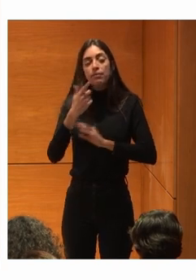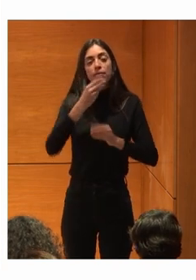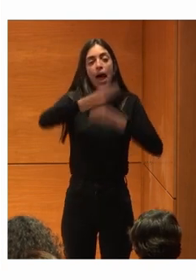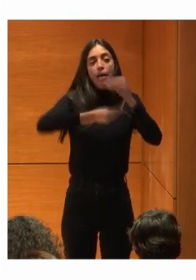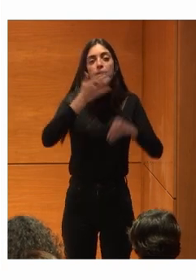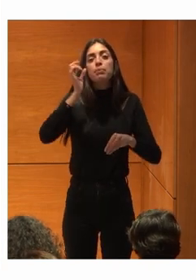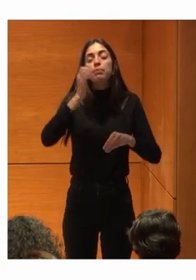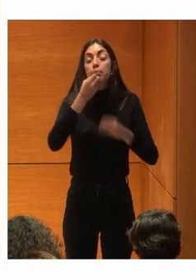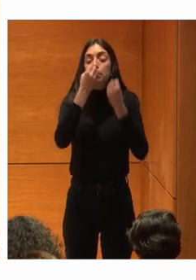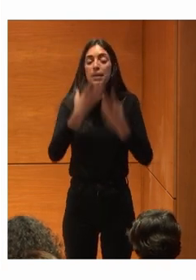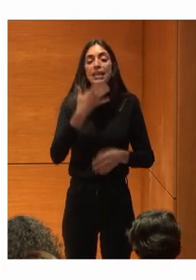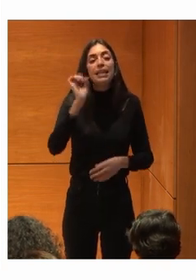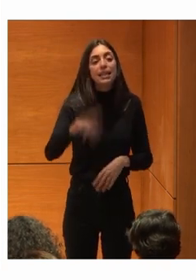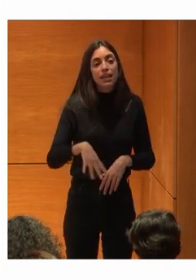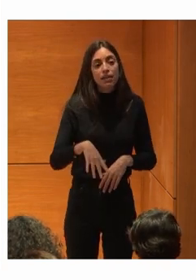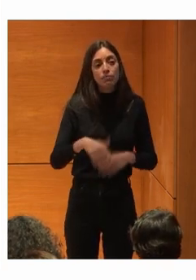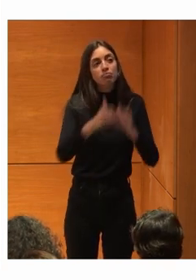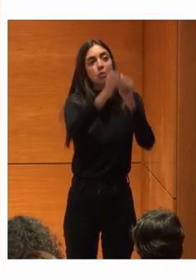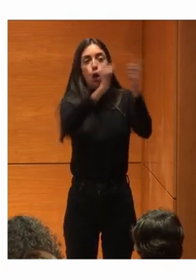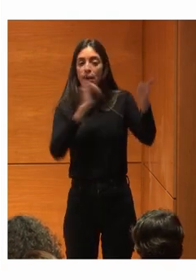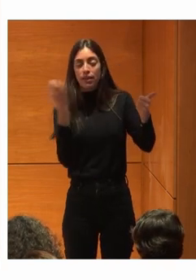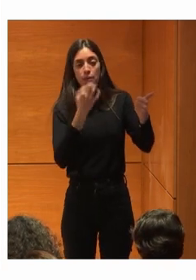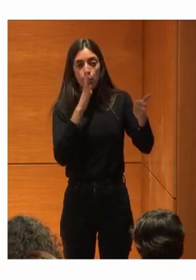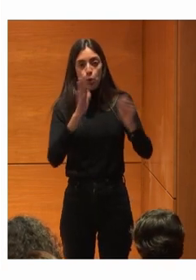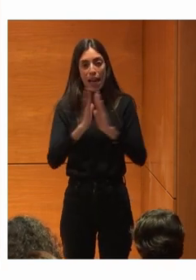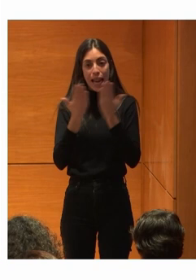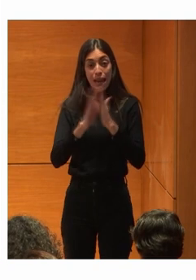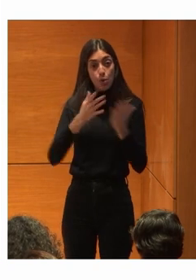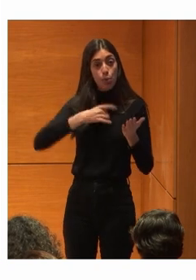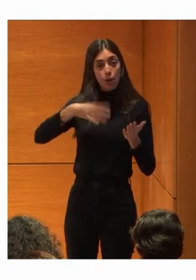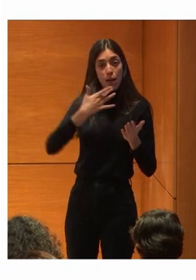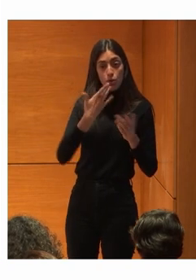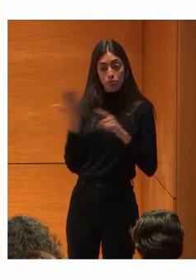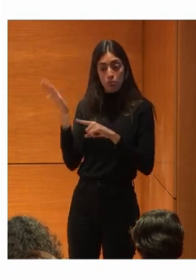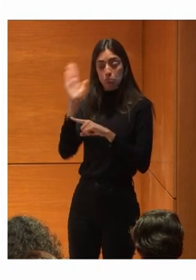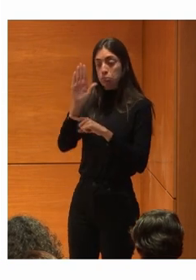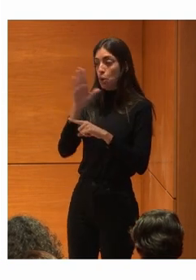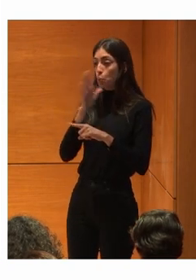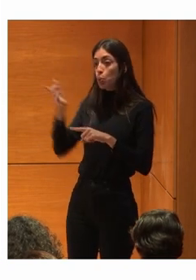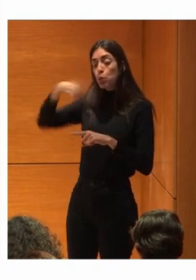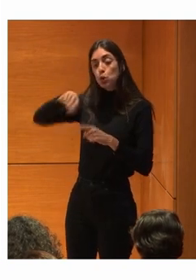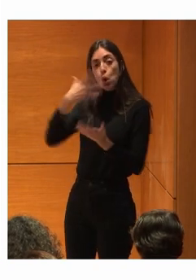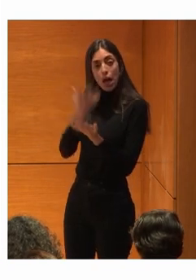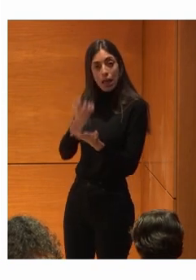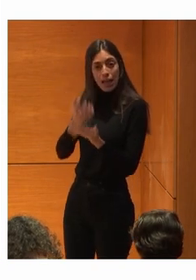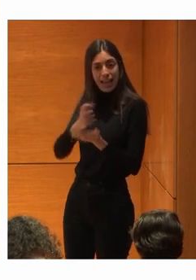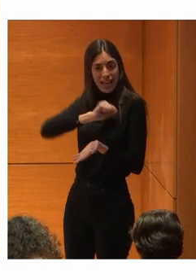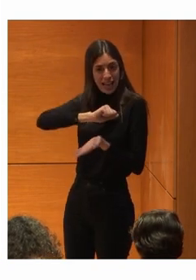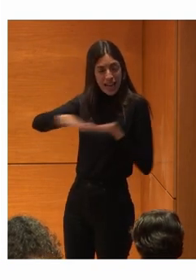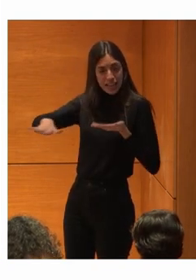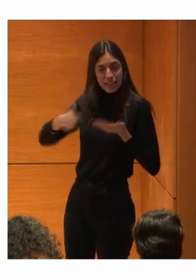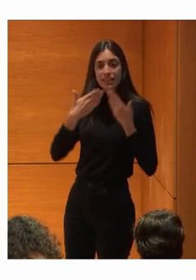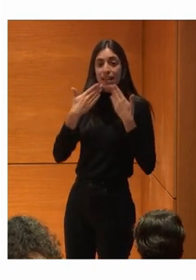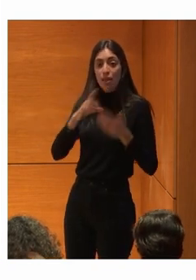hicimos El libro blanco La transformación digital De tercer sector Que traigo un ejemplar Que lo podéis Descargar gratuitamente Desde la